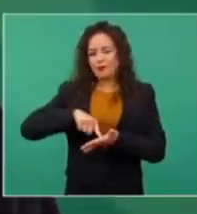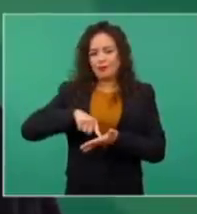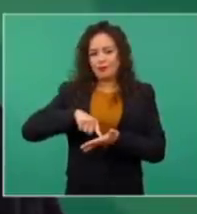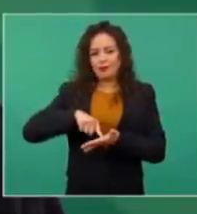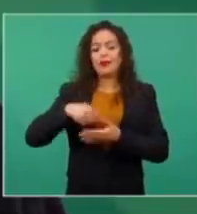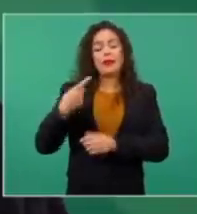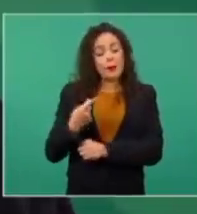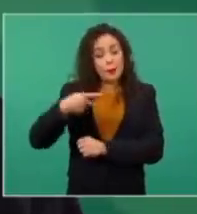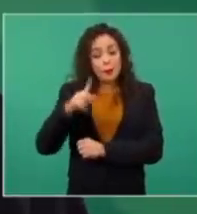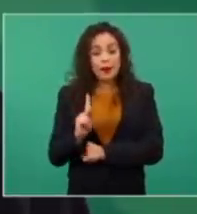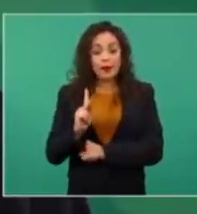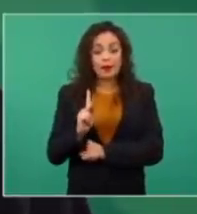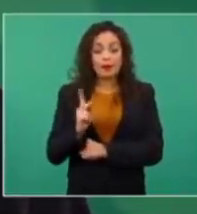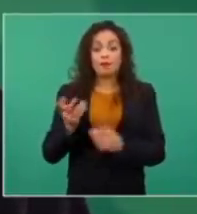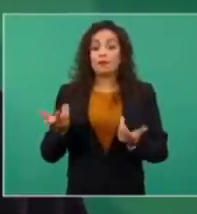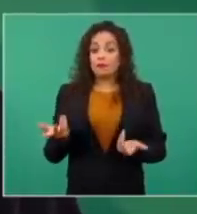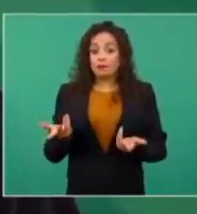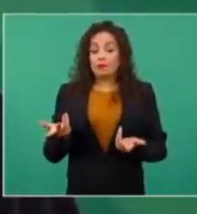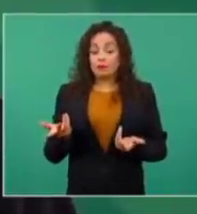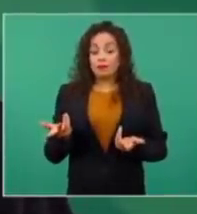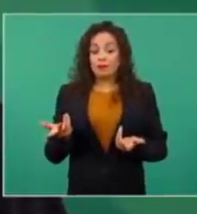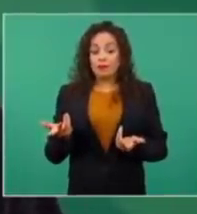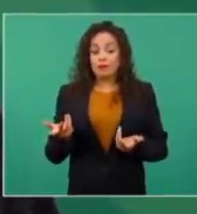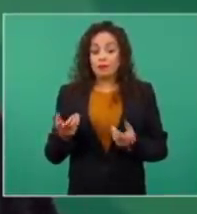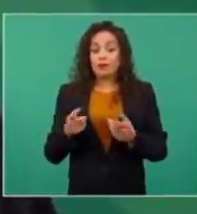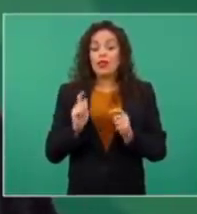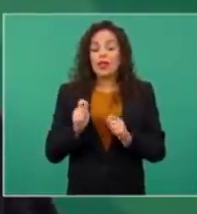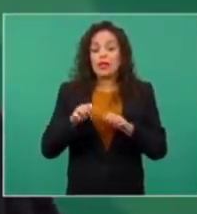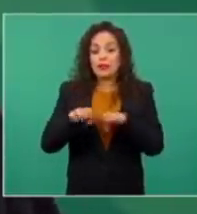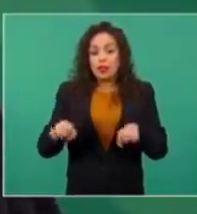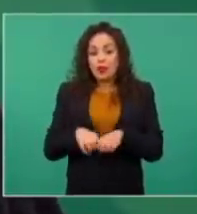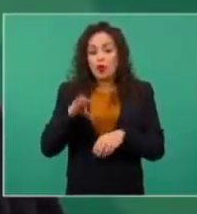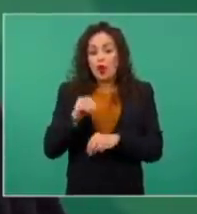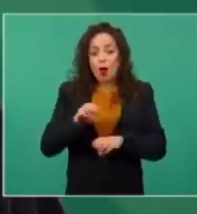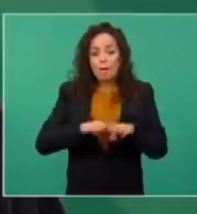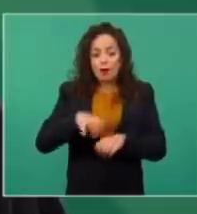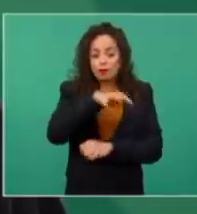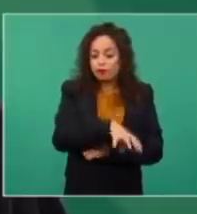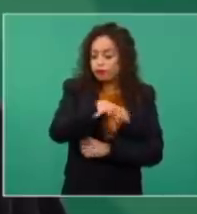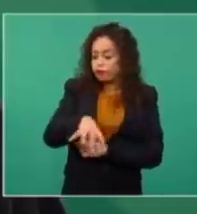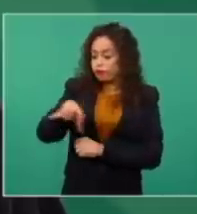estaban completamente sometidas al régimen.